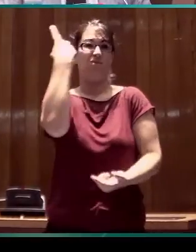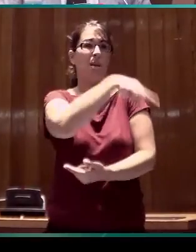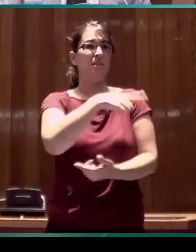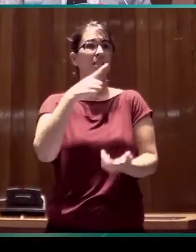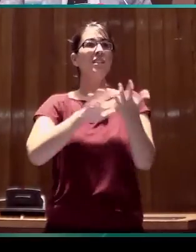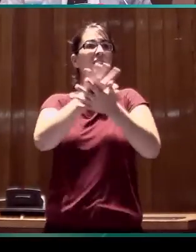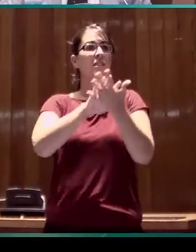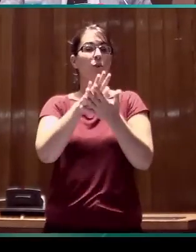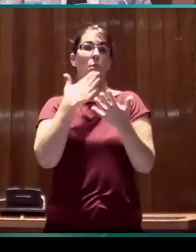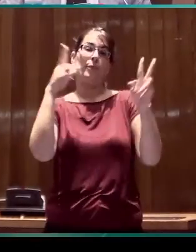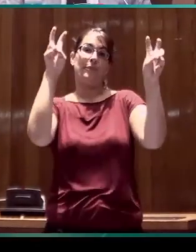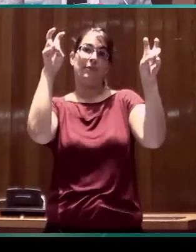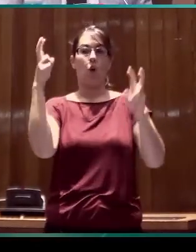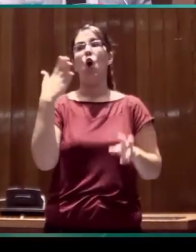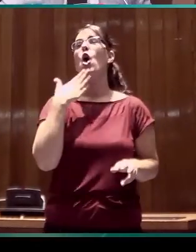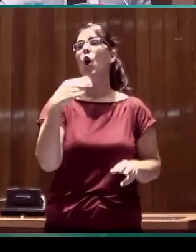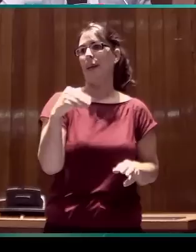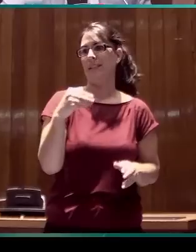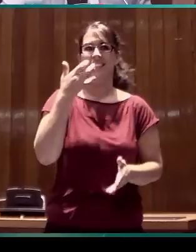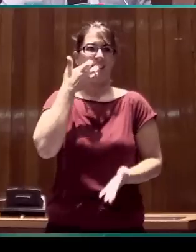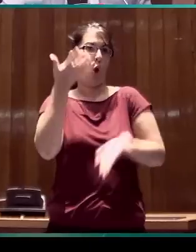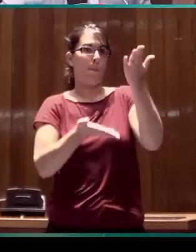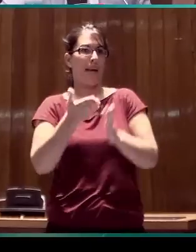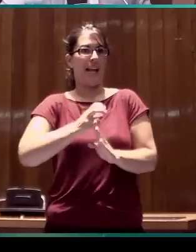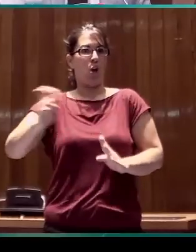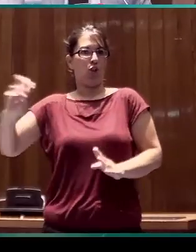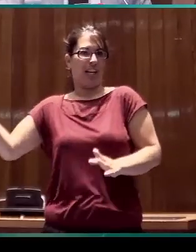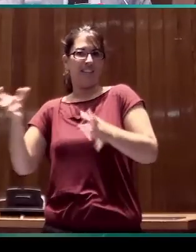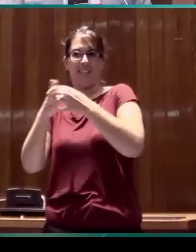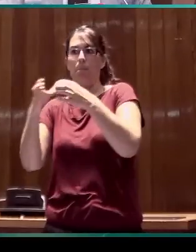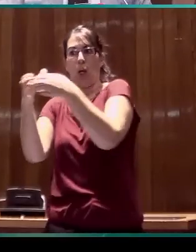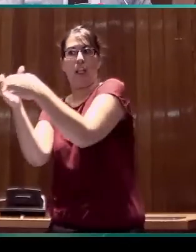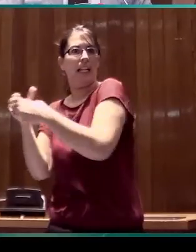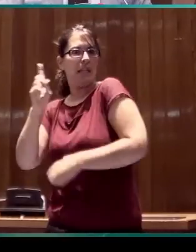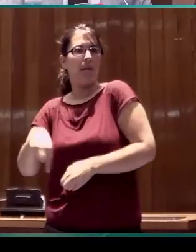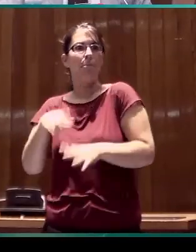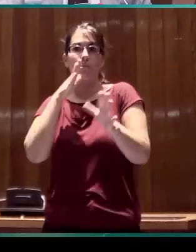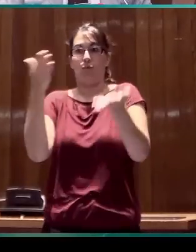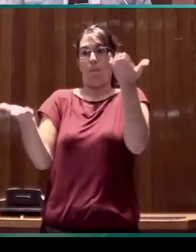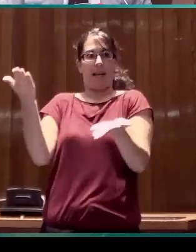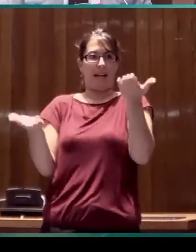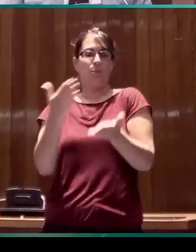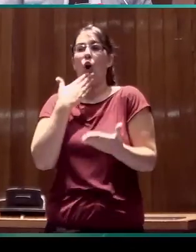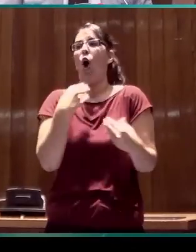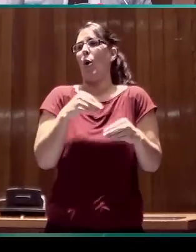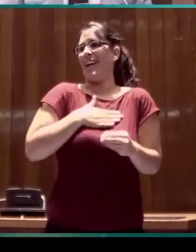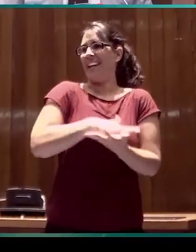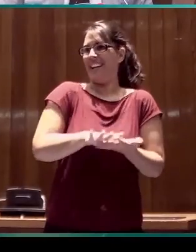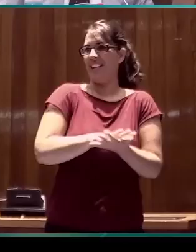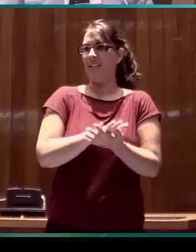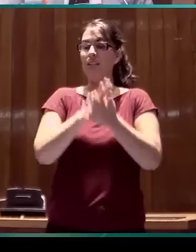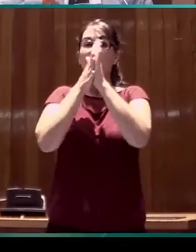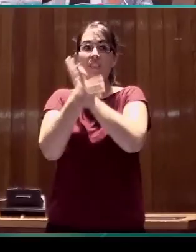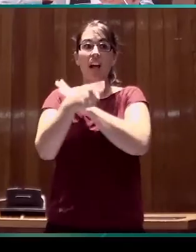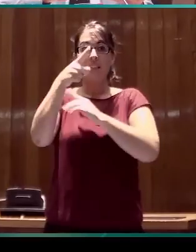si las comparamos con otras lenguas orales minoritarias. Y olvidamos también documentar y analizar